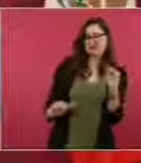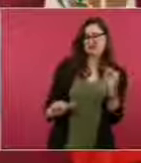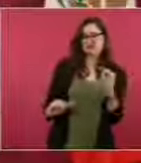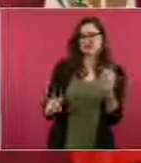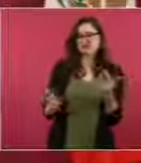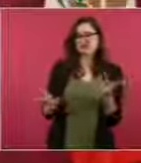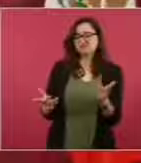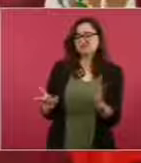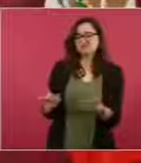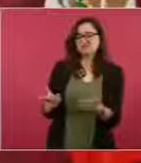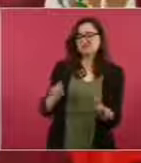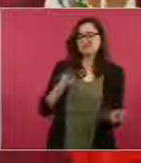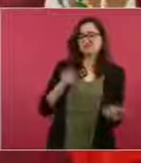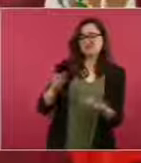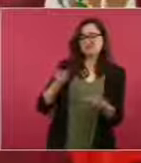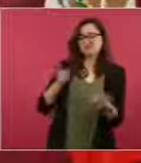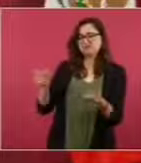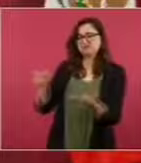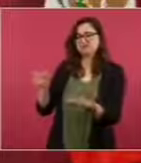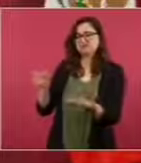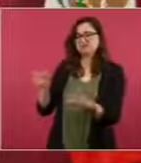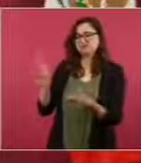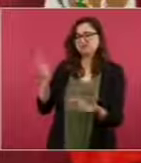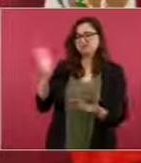a cualquiera.